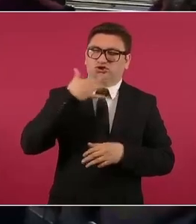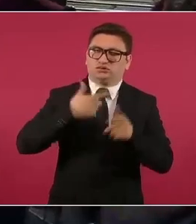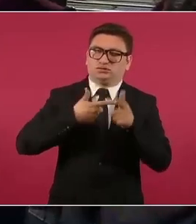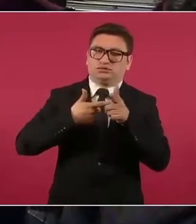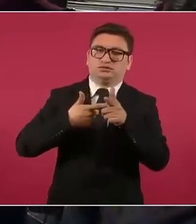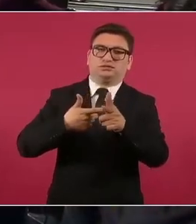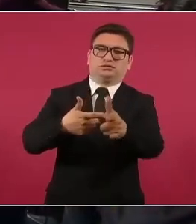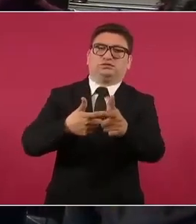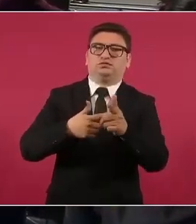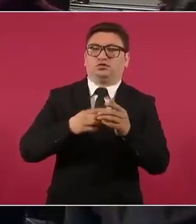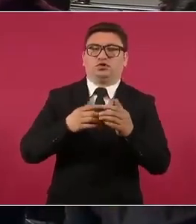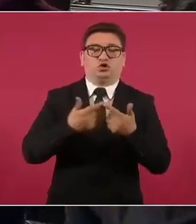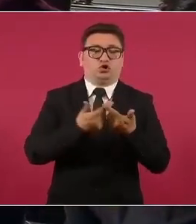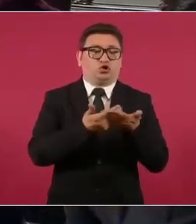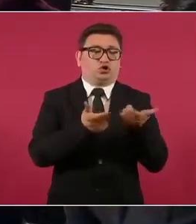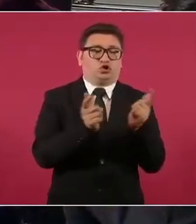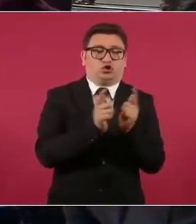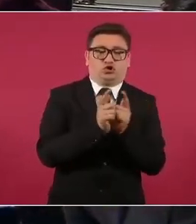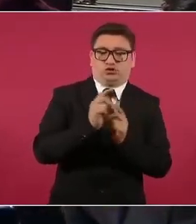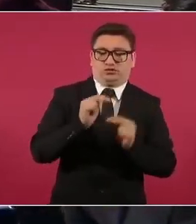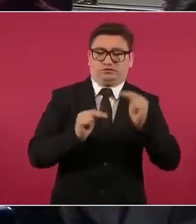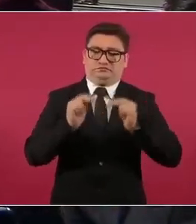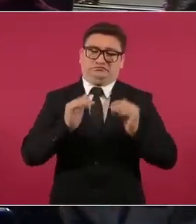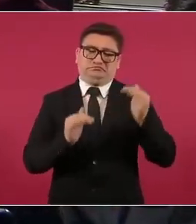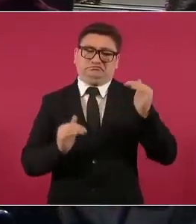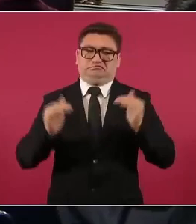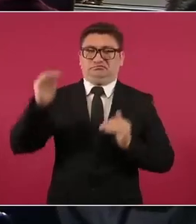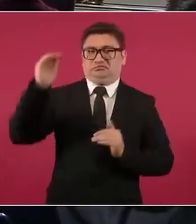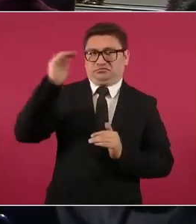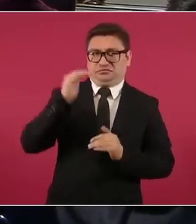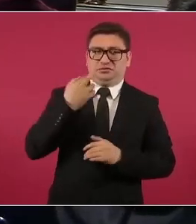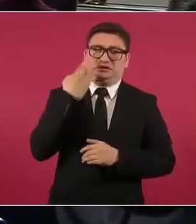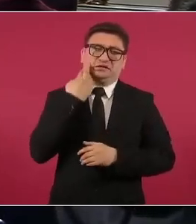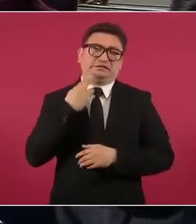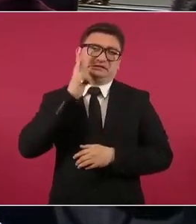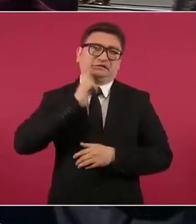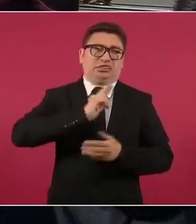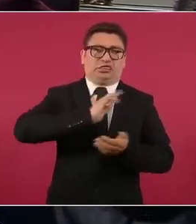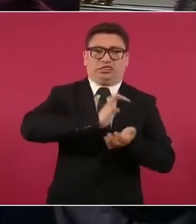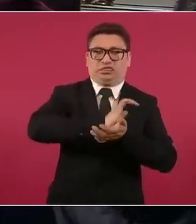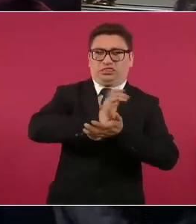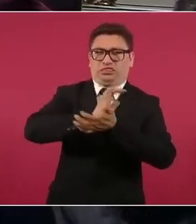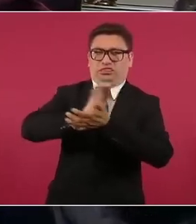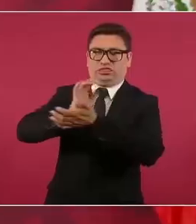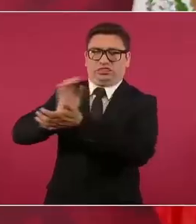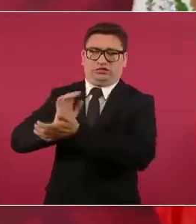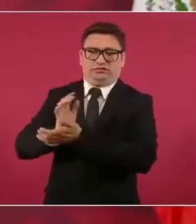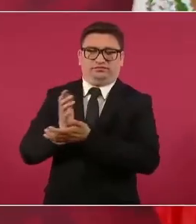el clasismo, el racismo, la discriminación.